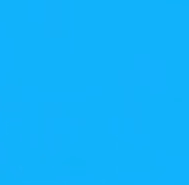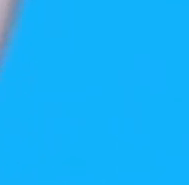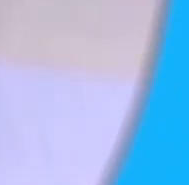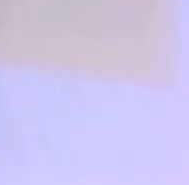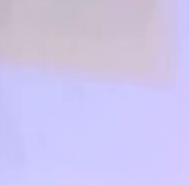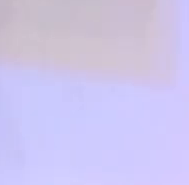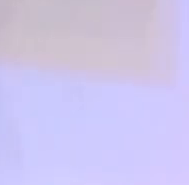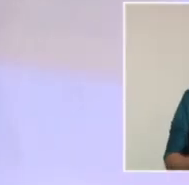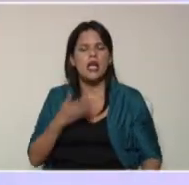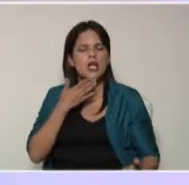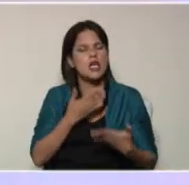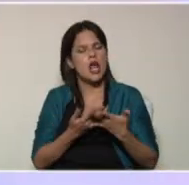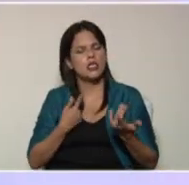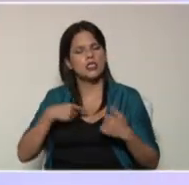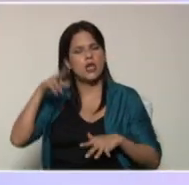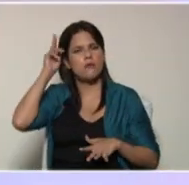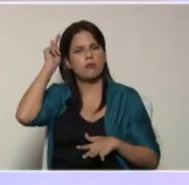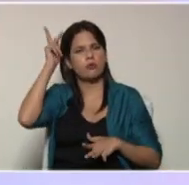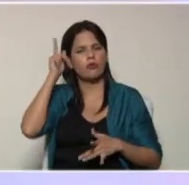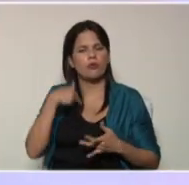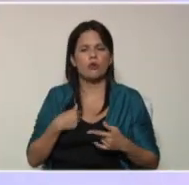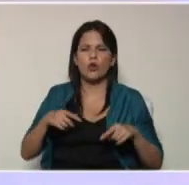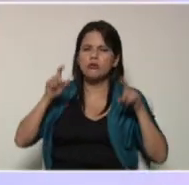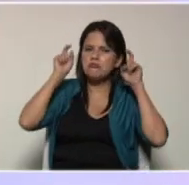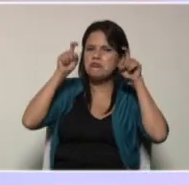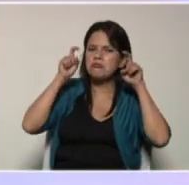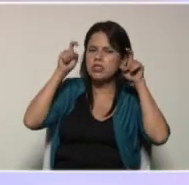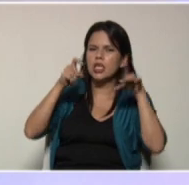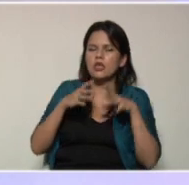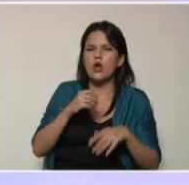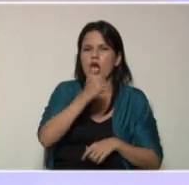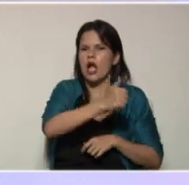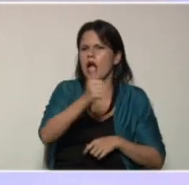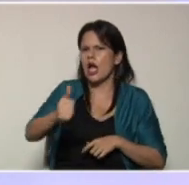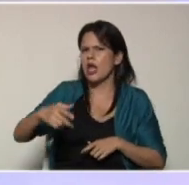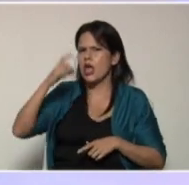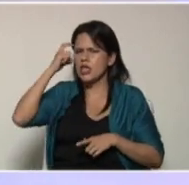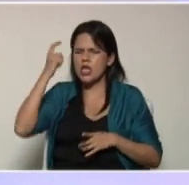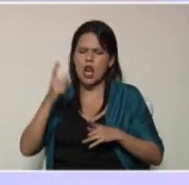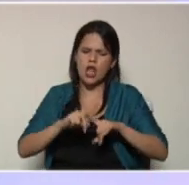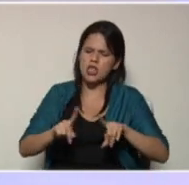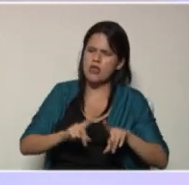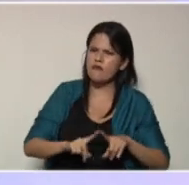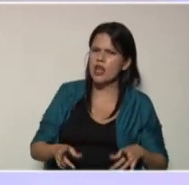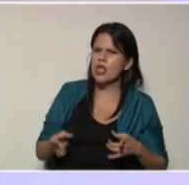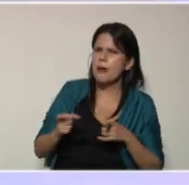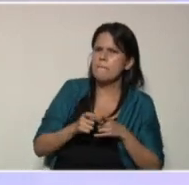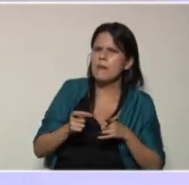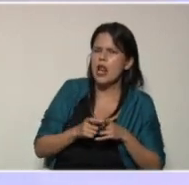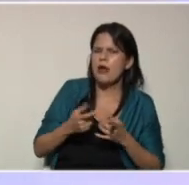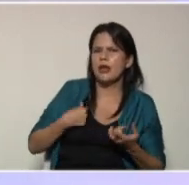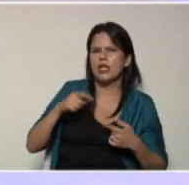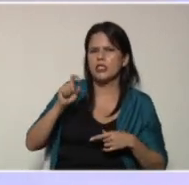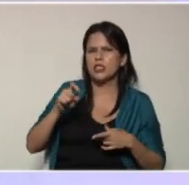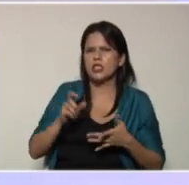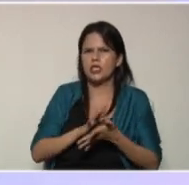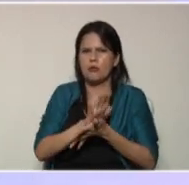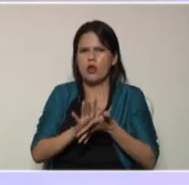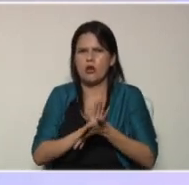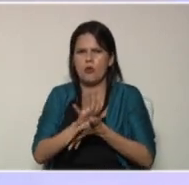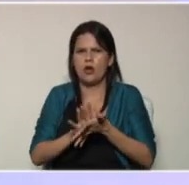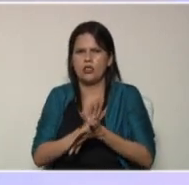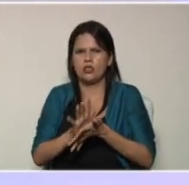Gracias profesora Yoliver por enseñarnos cada día las distintas palabras claves en lengua de señas